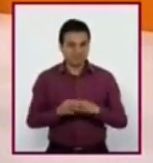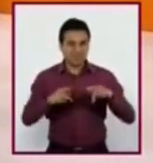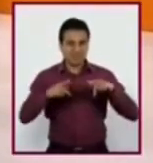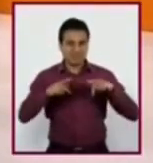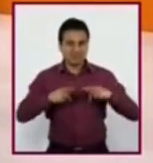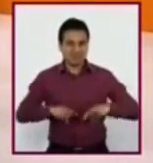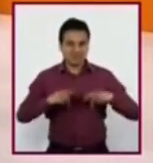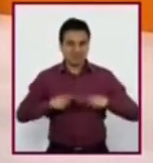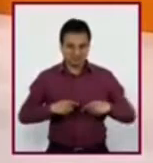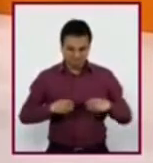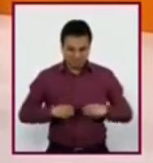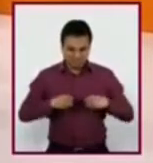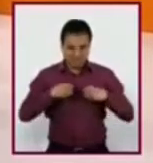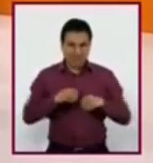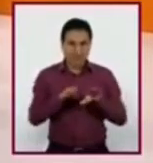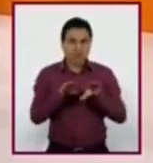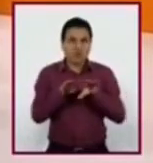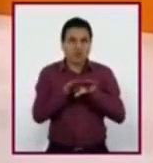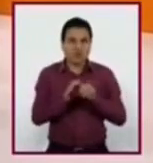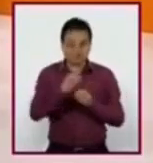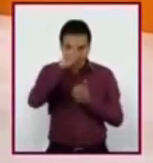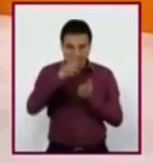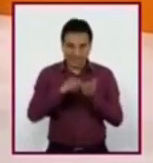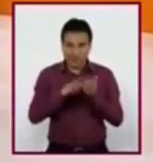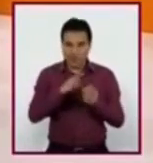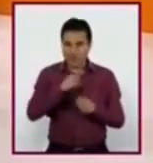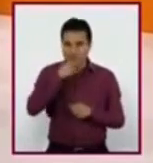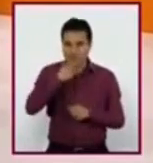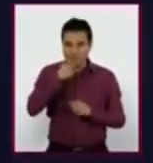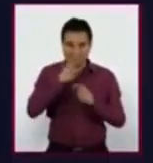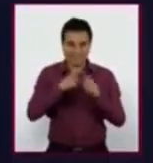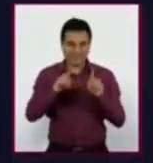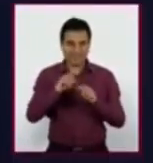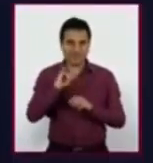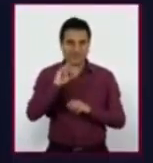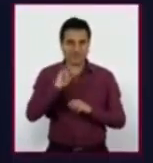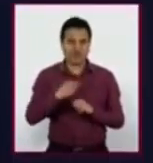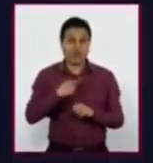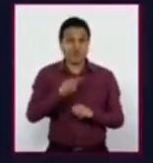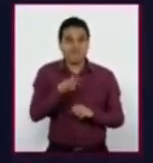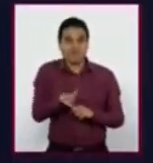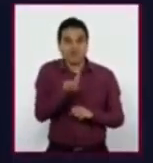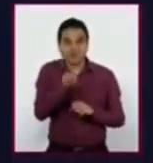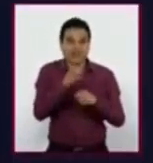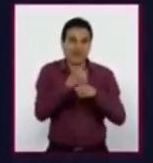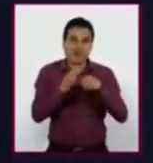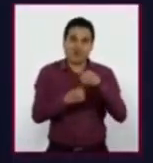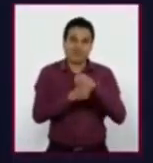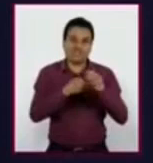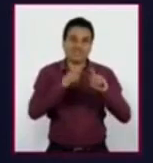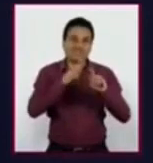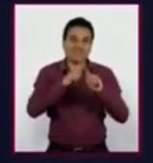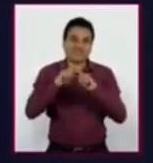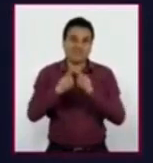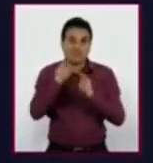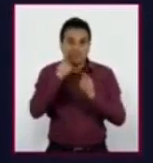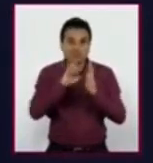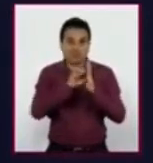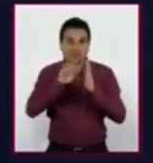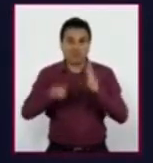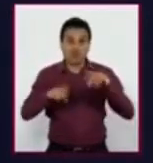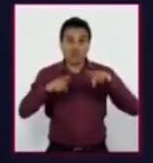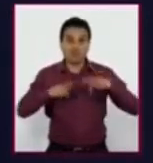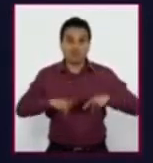esas tres personas. Seguro piensan y hablan muy diferente. Yo le preguntaría cosas muy distintas a alguien que vive en España.